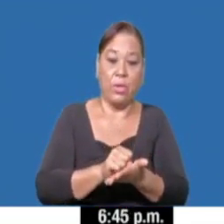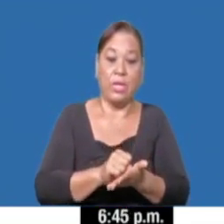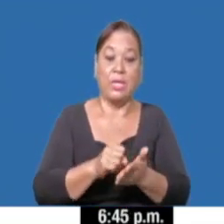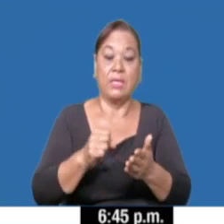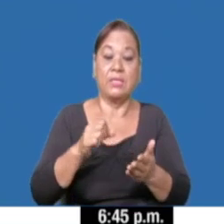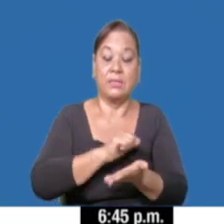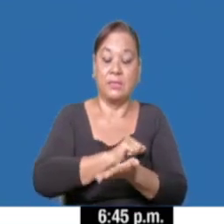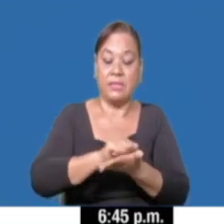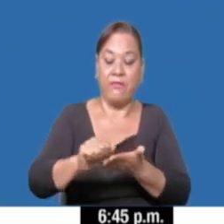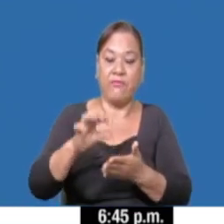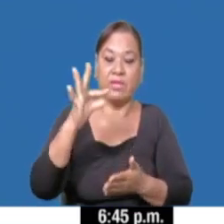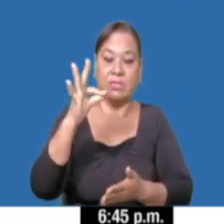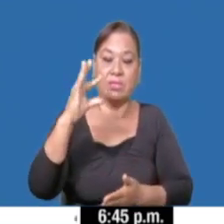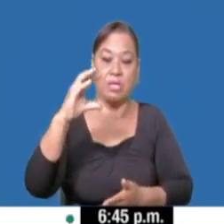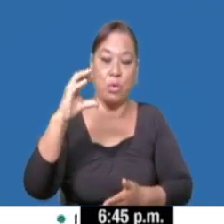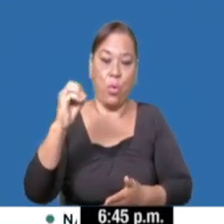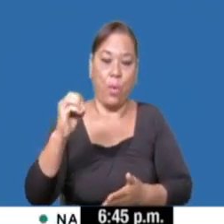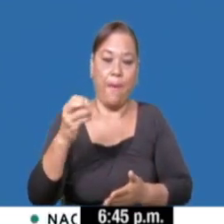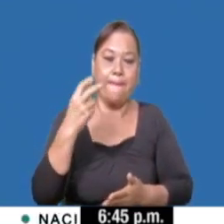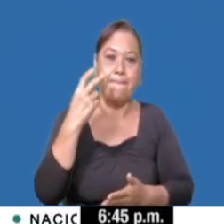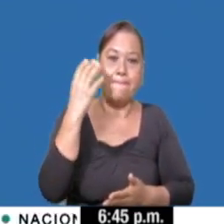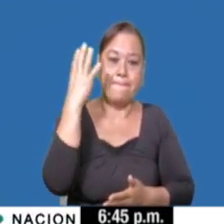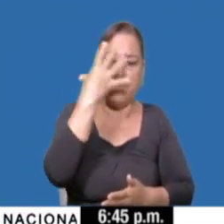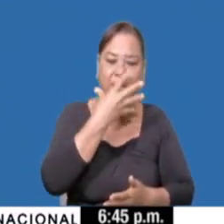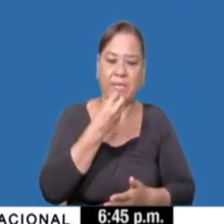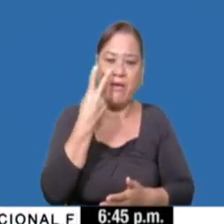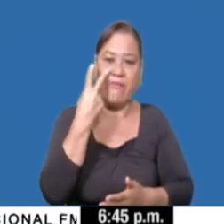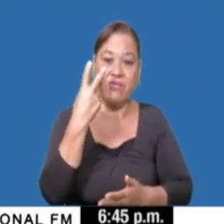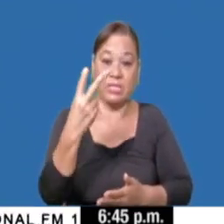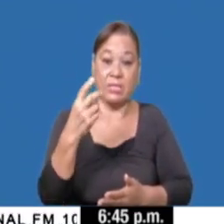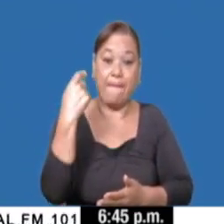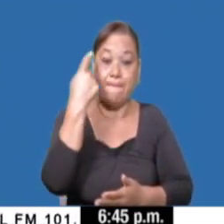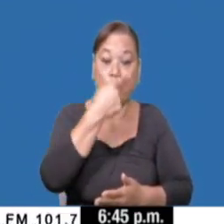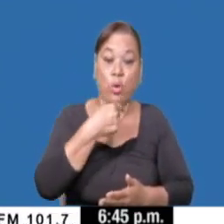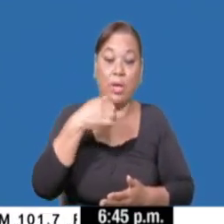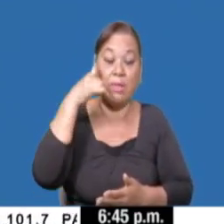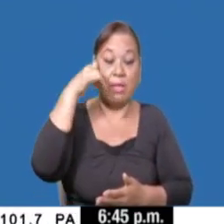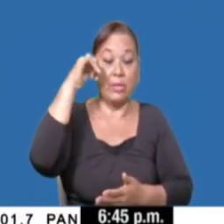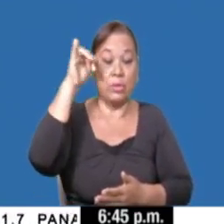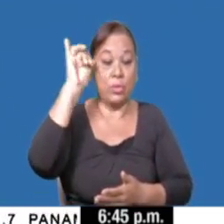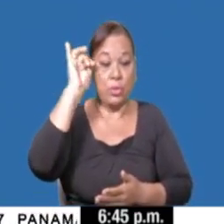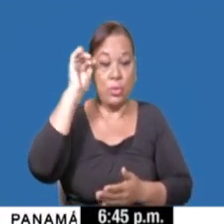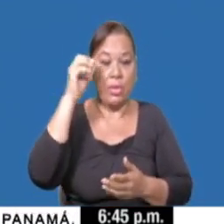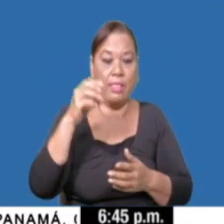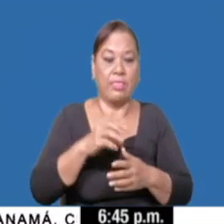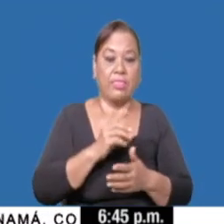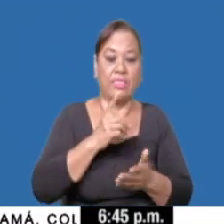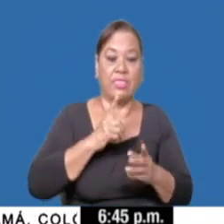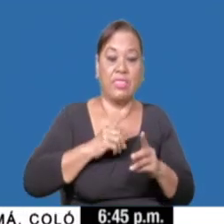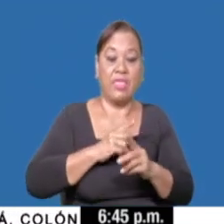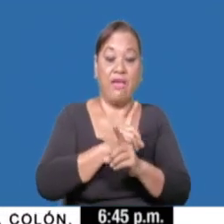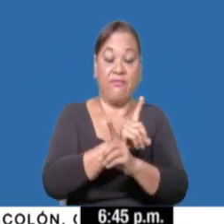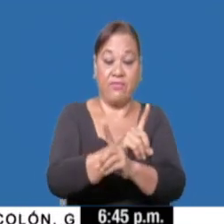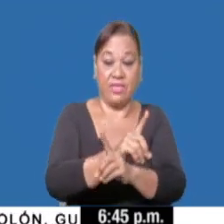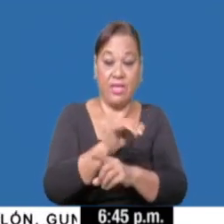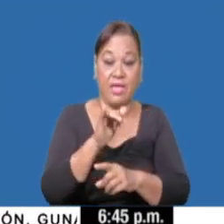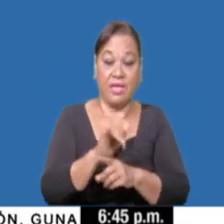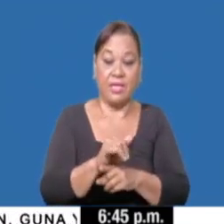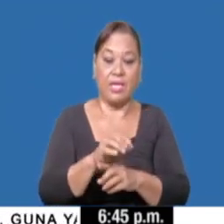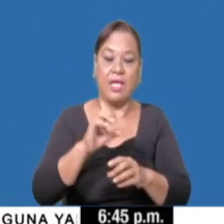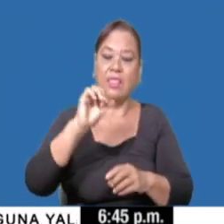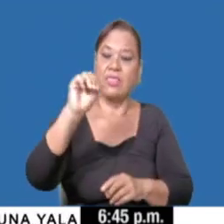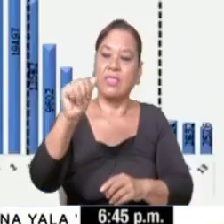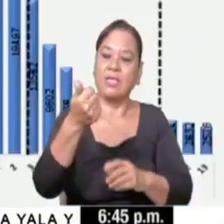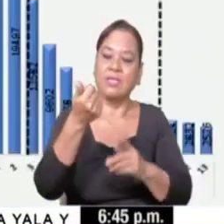casos, Bellavista de Panamá y Bocas del Toro con 11 casos, David Este, David Sur y David Cabecera con 10